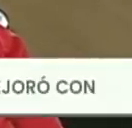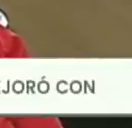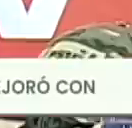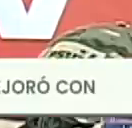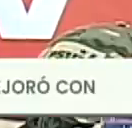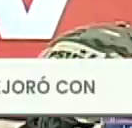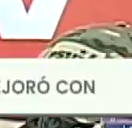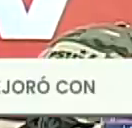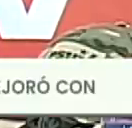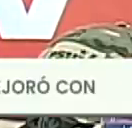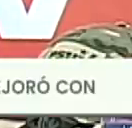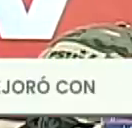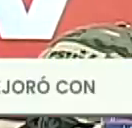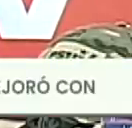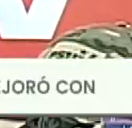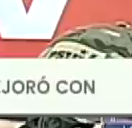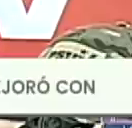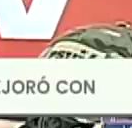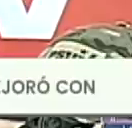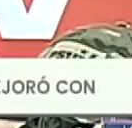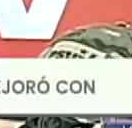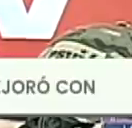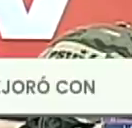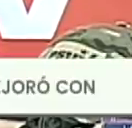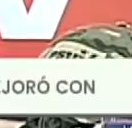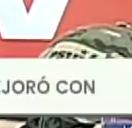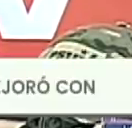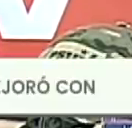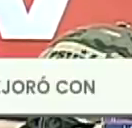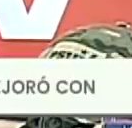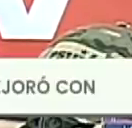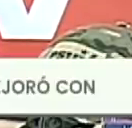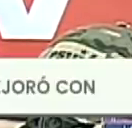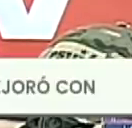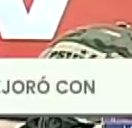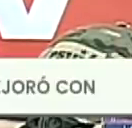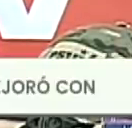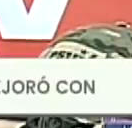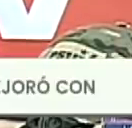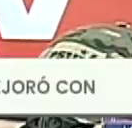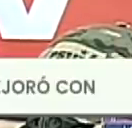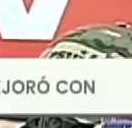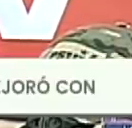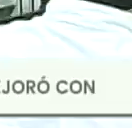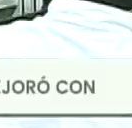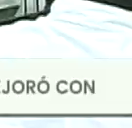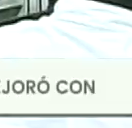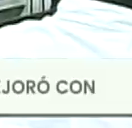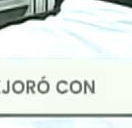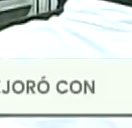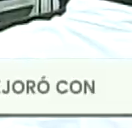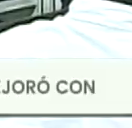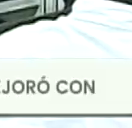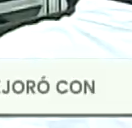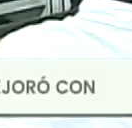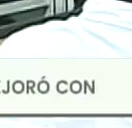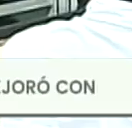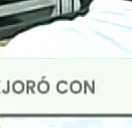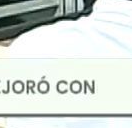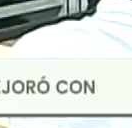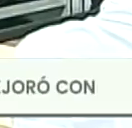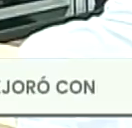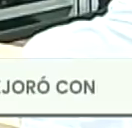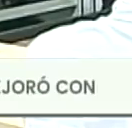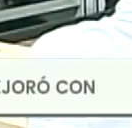puede haber descontento, pero, nuestro pueblo, tiene una claridad, absoluta, de lo que debe hacer, jamás, y